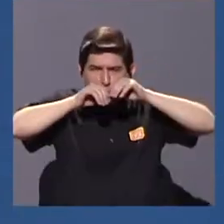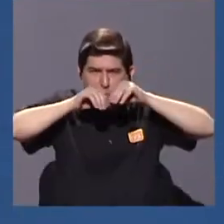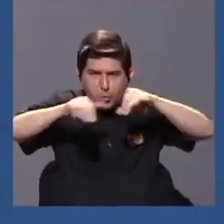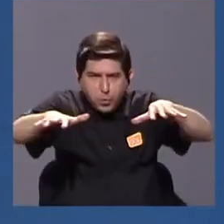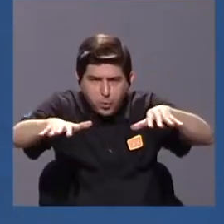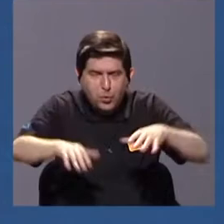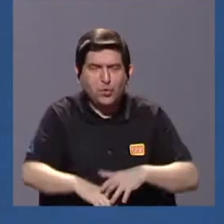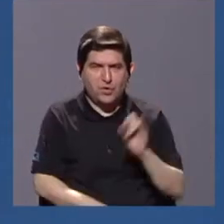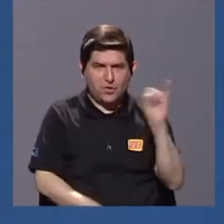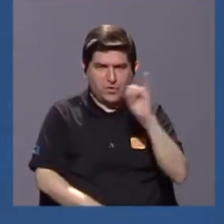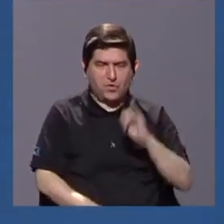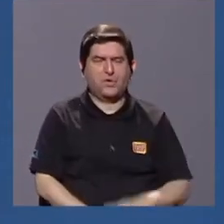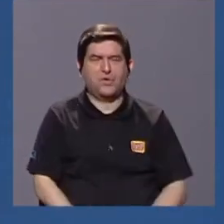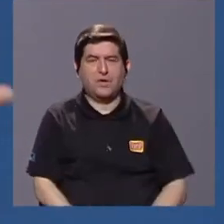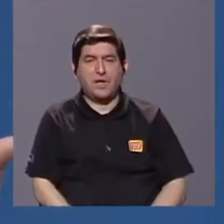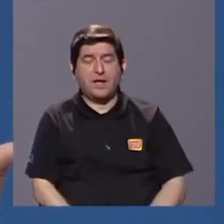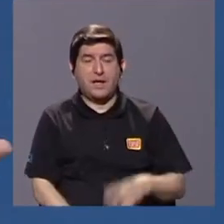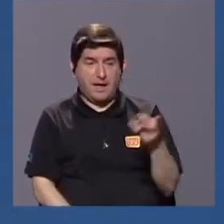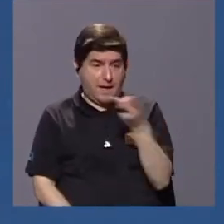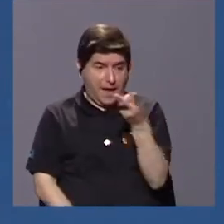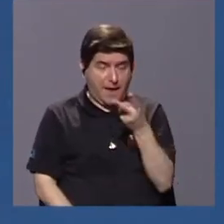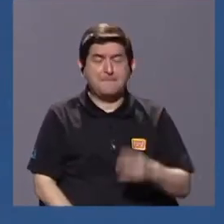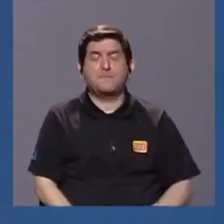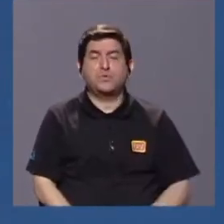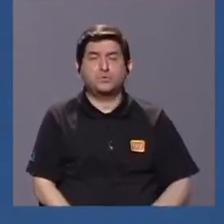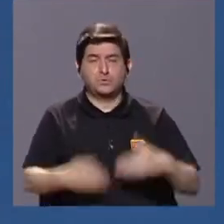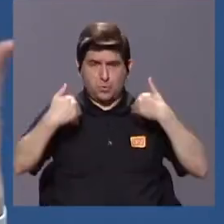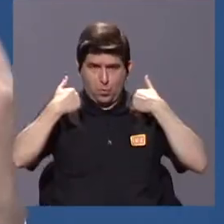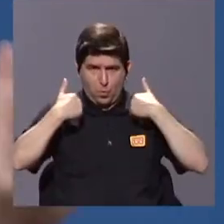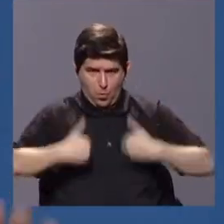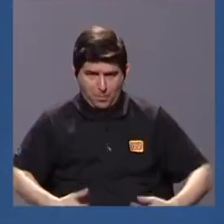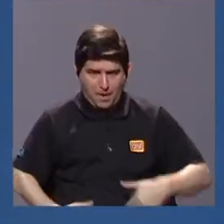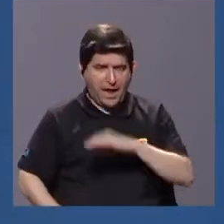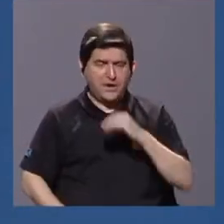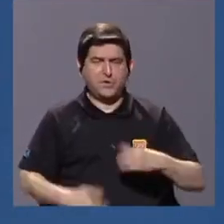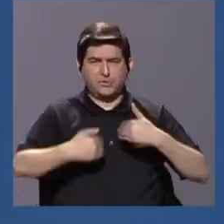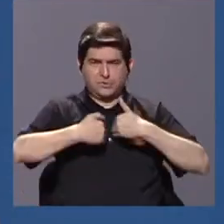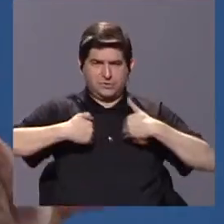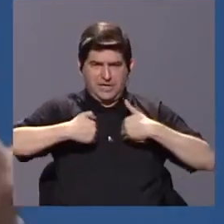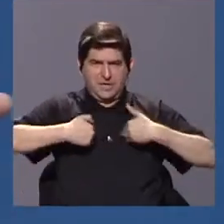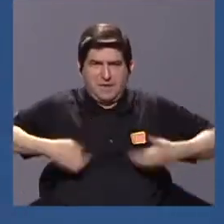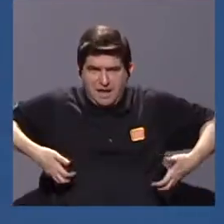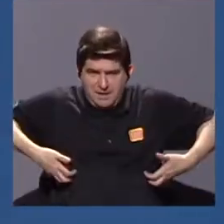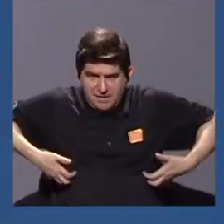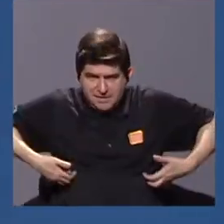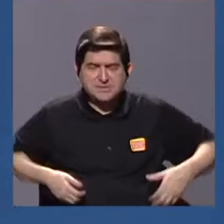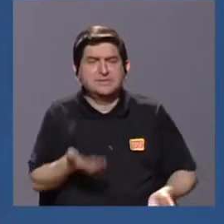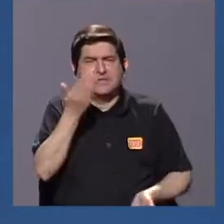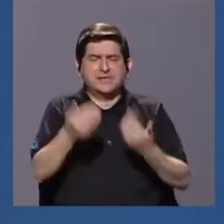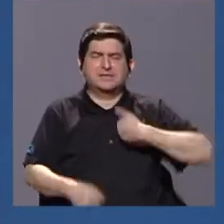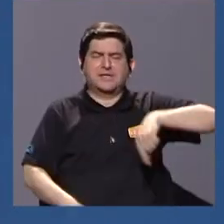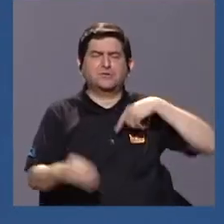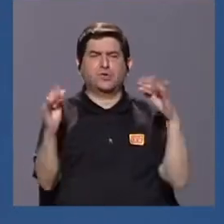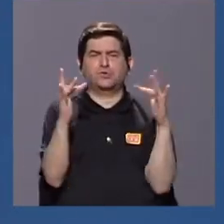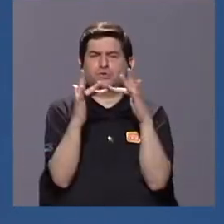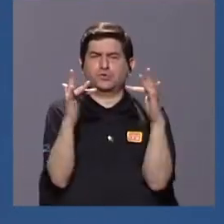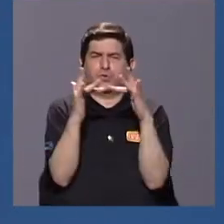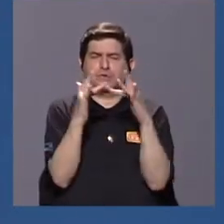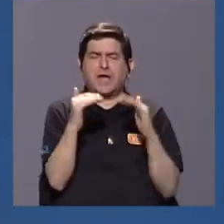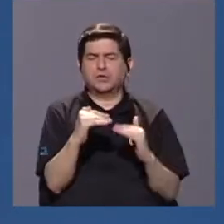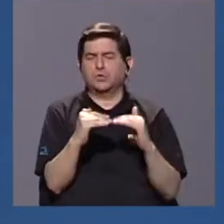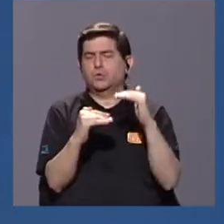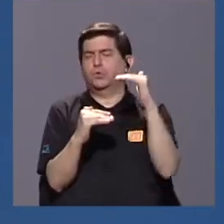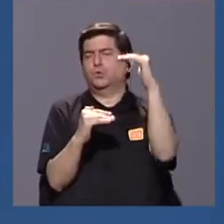la gente infecciosa, tanto en primates como en seres humanos. Se debe a que nosotros estamos cada vez más en contacto con ellos.